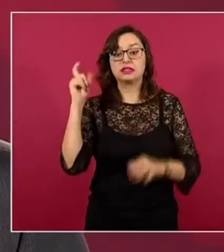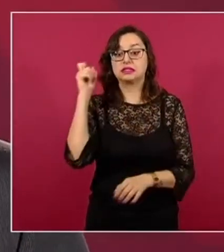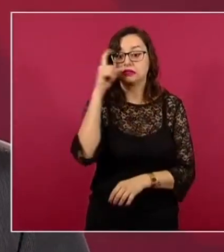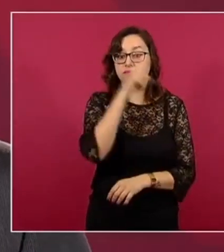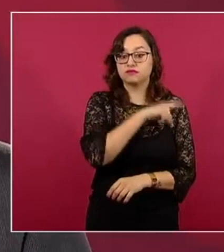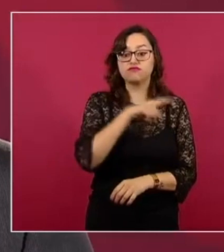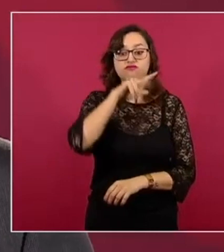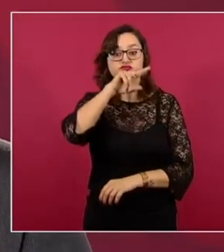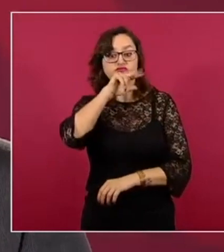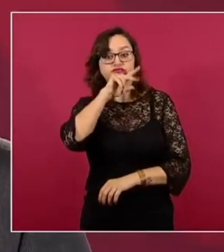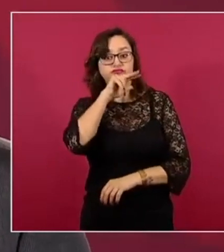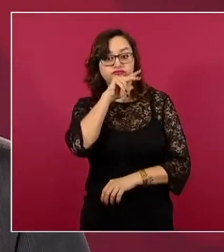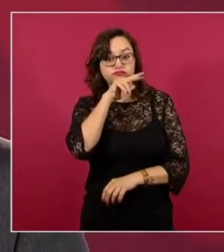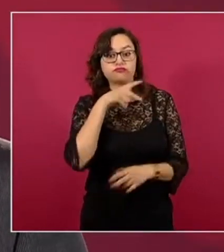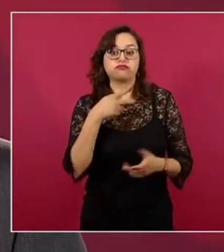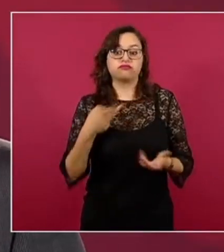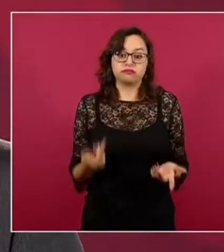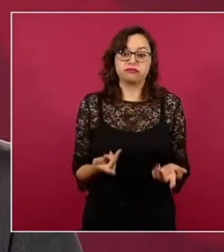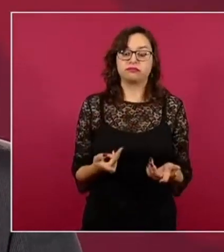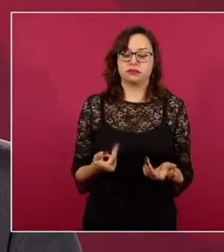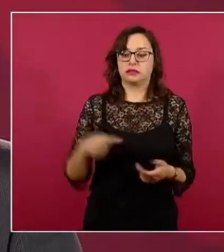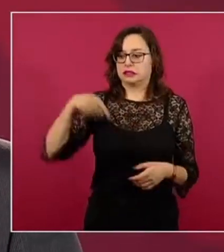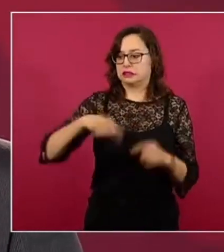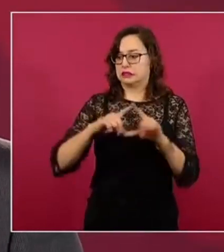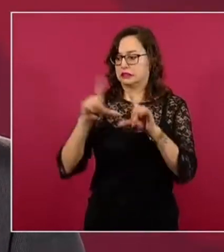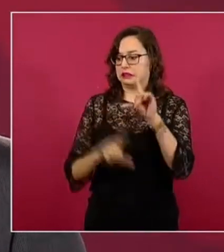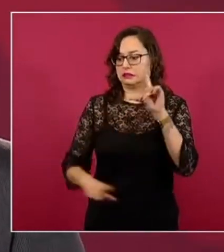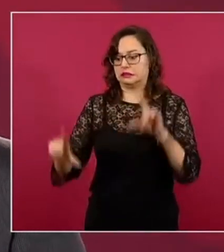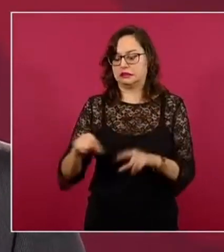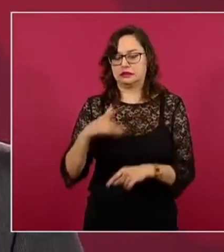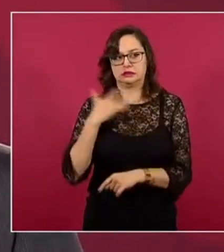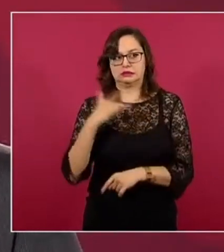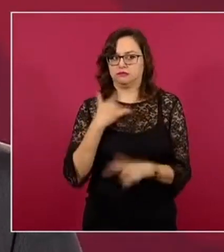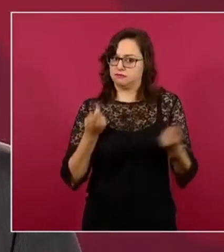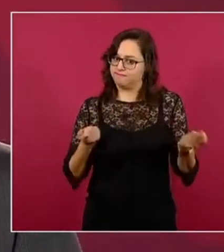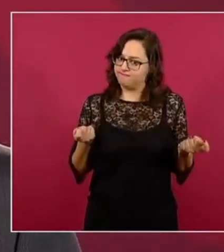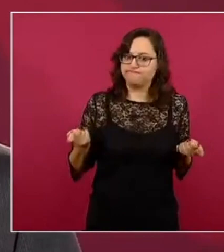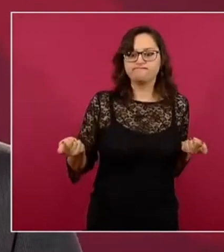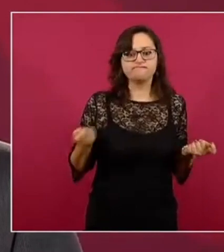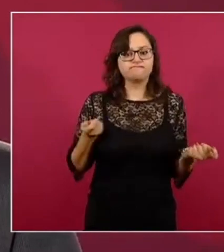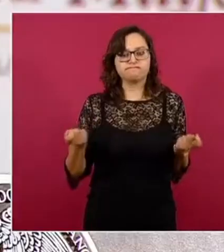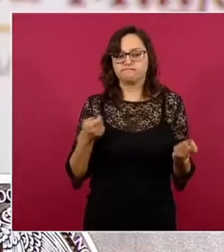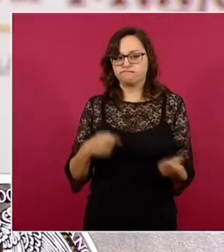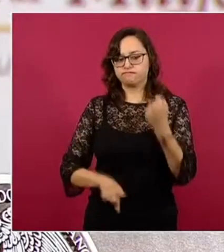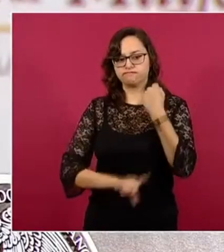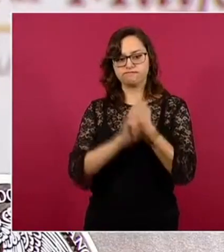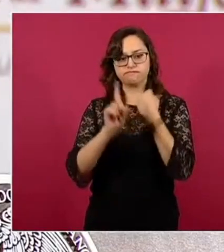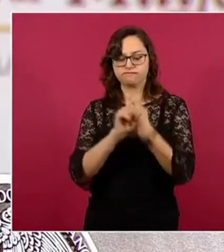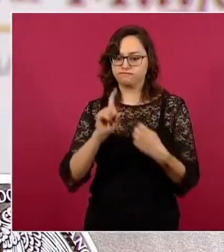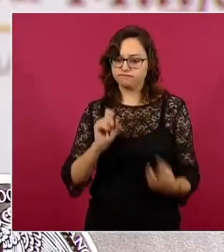de preocupación, pero también de reto para el Sistema Nacional de Salud para poder enfrentar el problema.